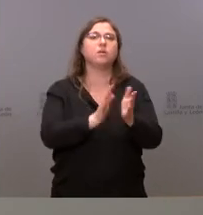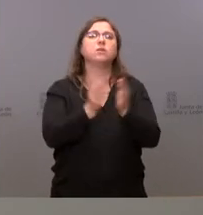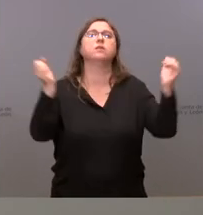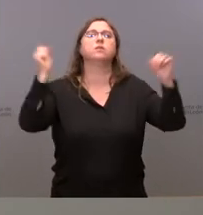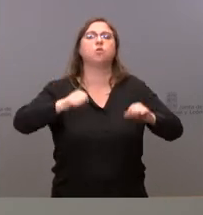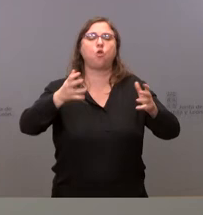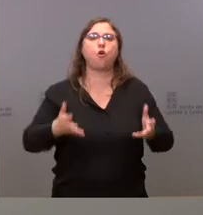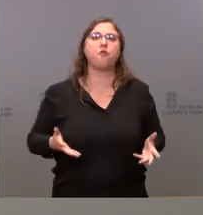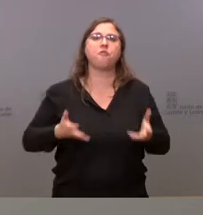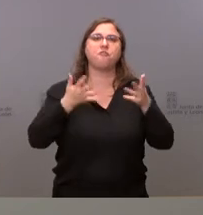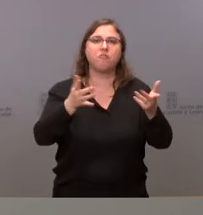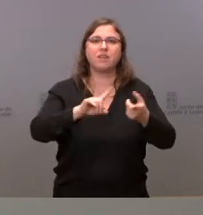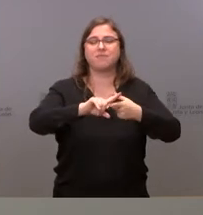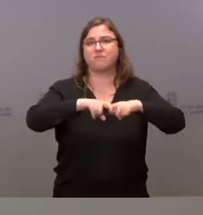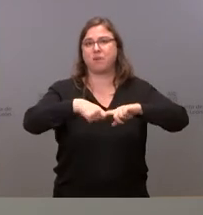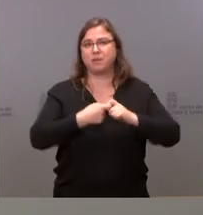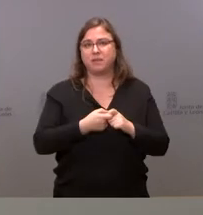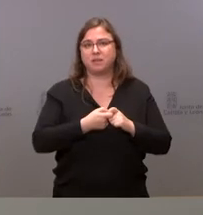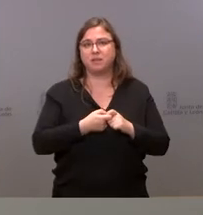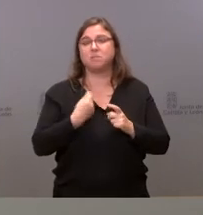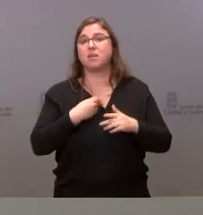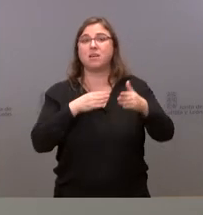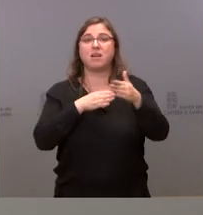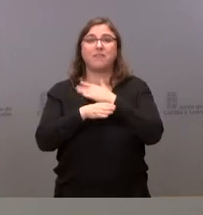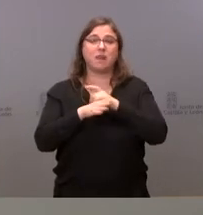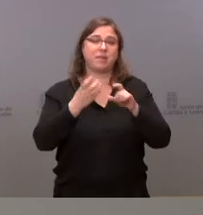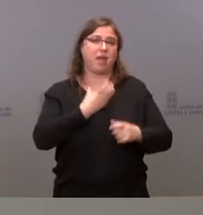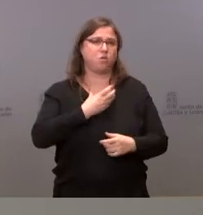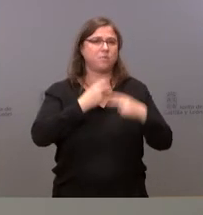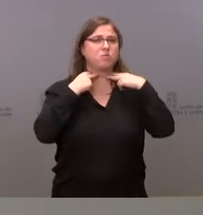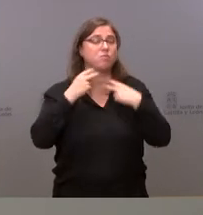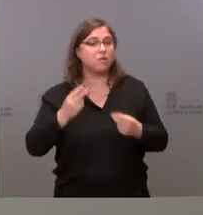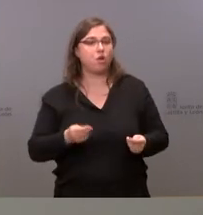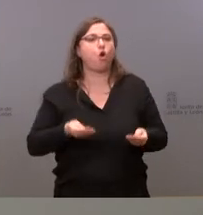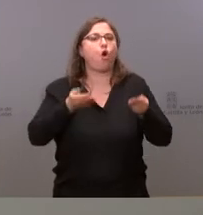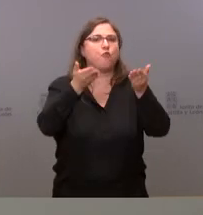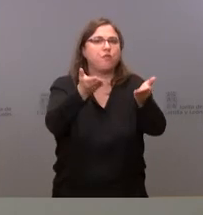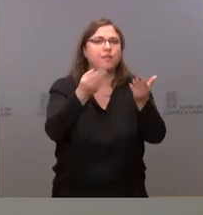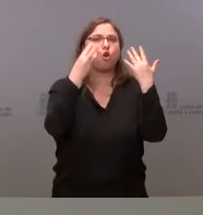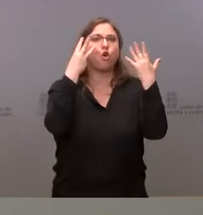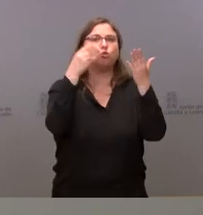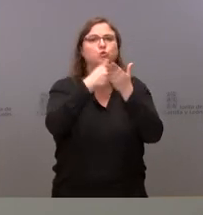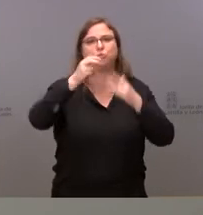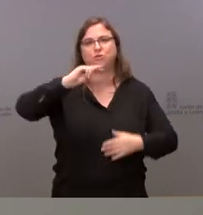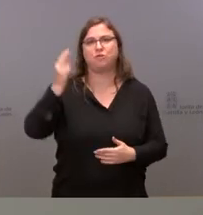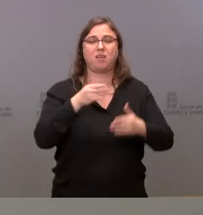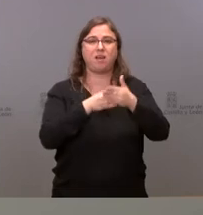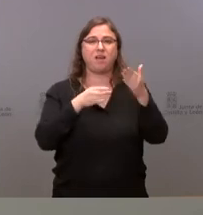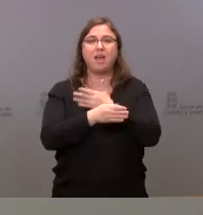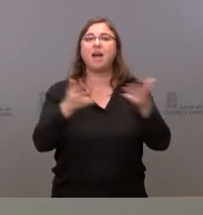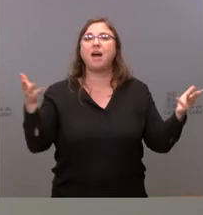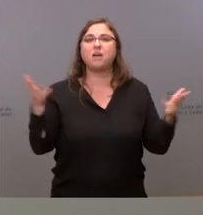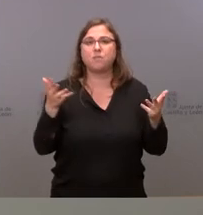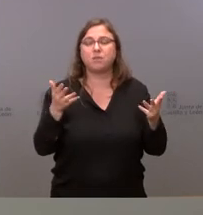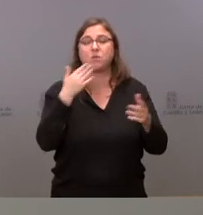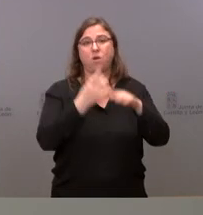disposición de esas familias a través de las entidades locales 8 millones de euros a través de las ayudas de emergencia con esa